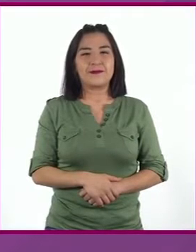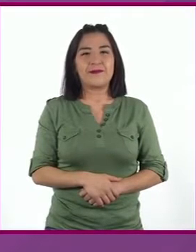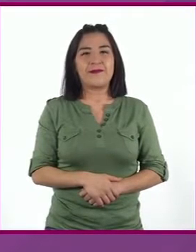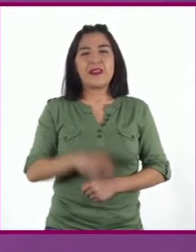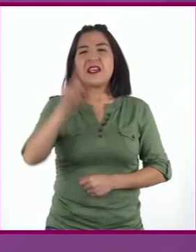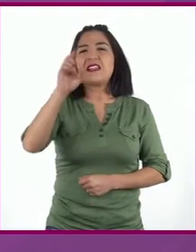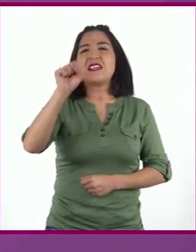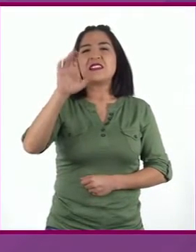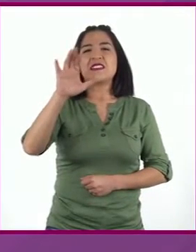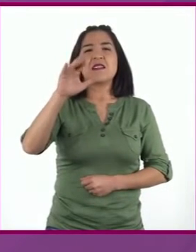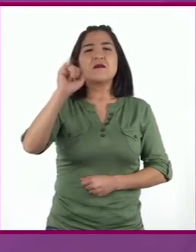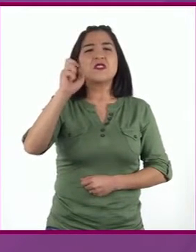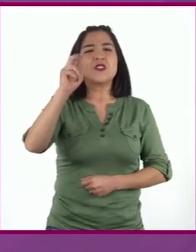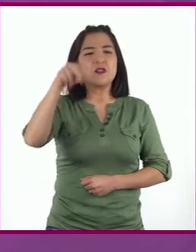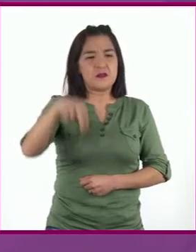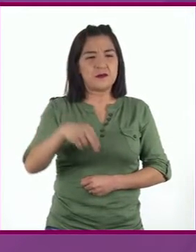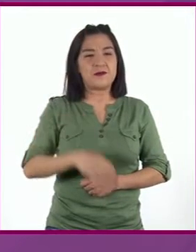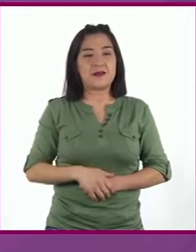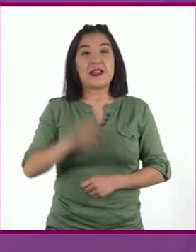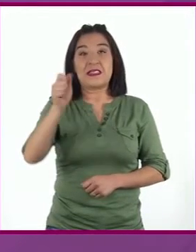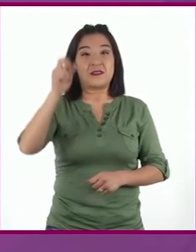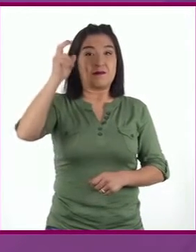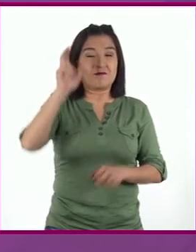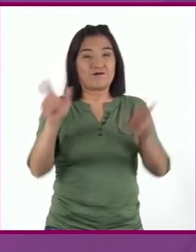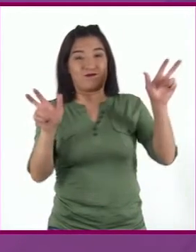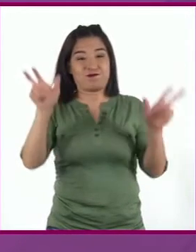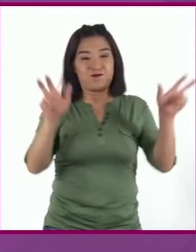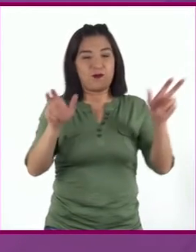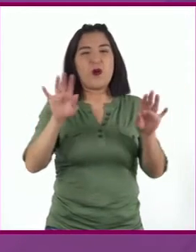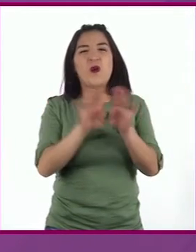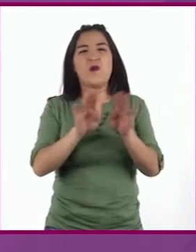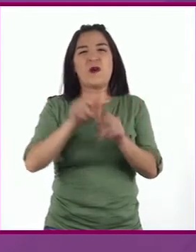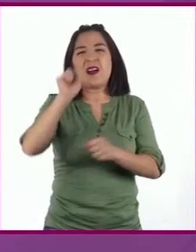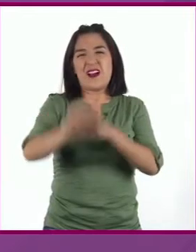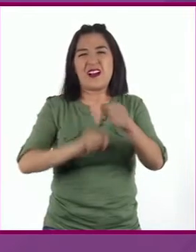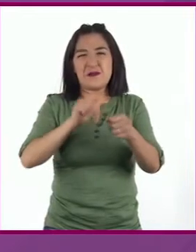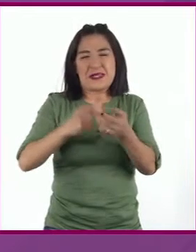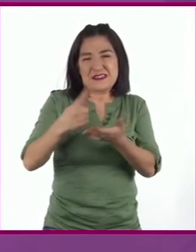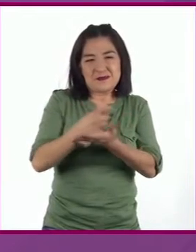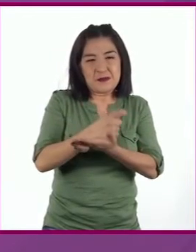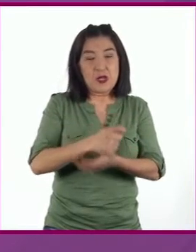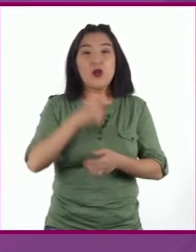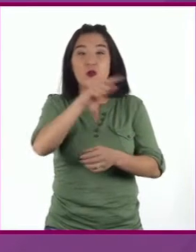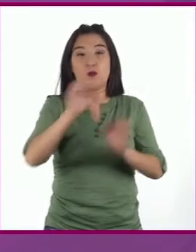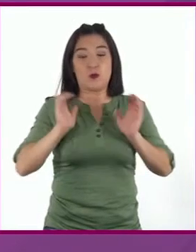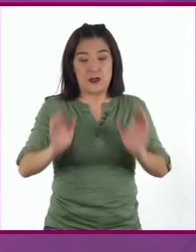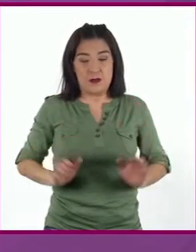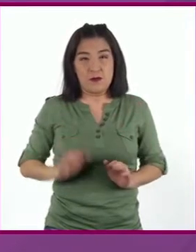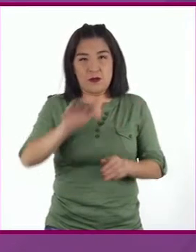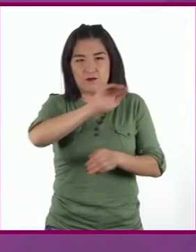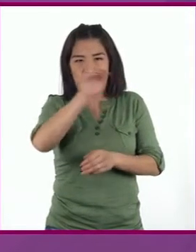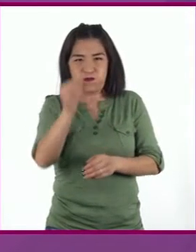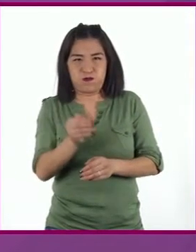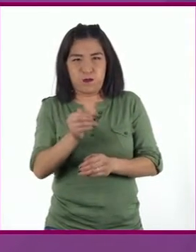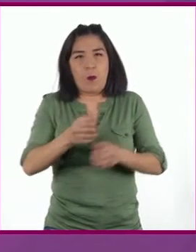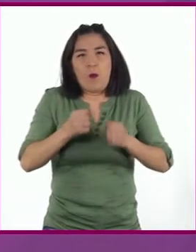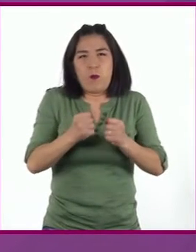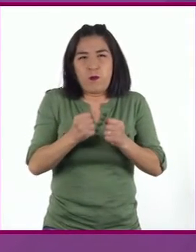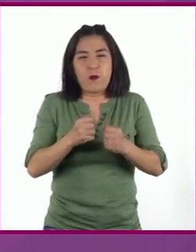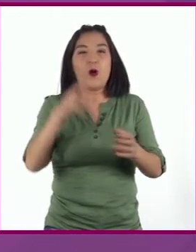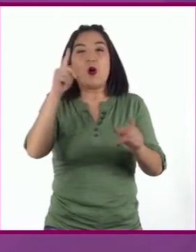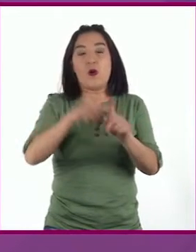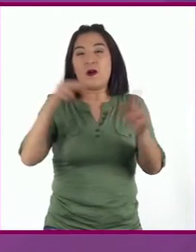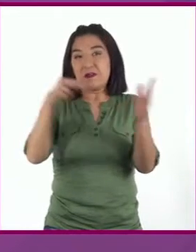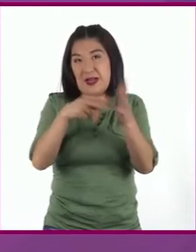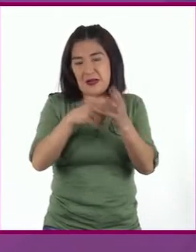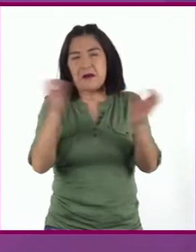Descripción. El escarabajo es un insecto. En general, es de cuerpo ovalado, rechoncho, de color negro u